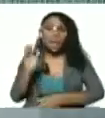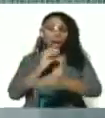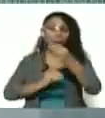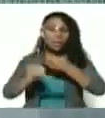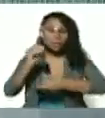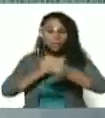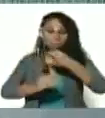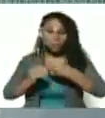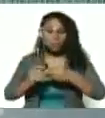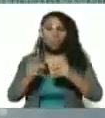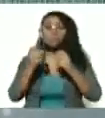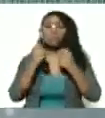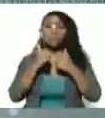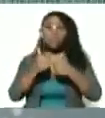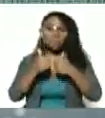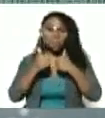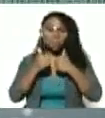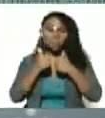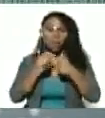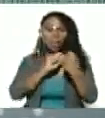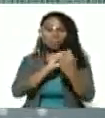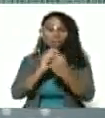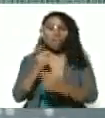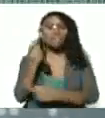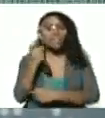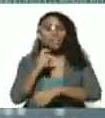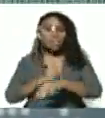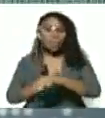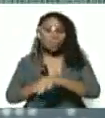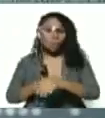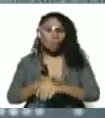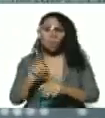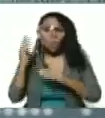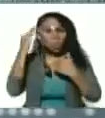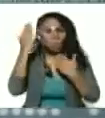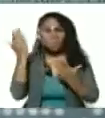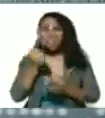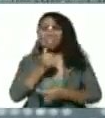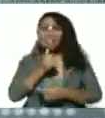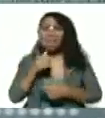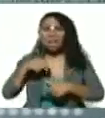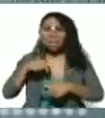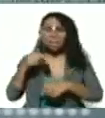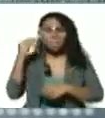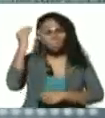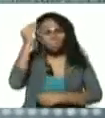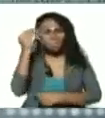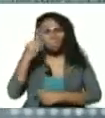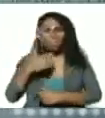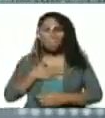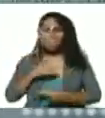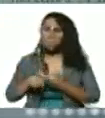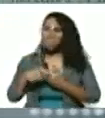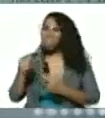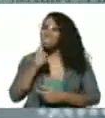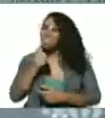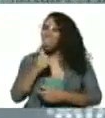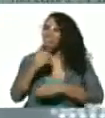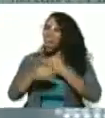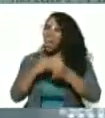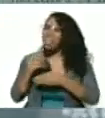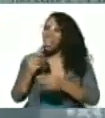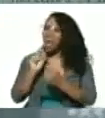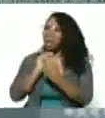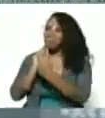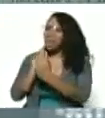muy buena entrevista. Faltó tiempo. Yo no sé quién a esta altura, me quedé yo pensativo, Cilia, quién determinó que la